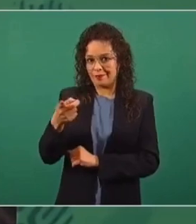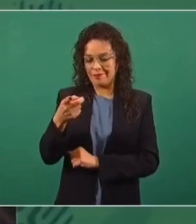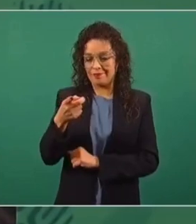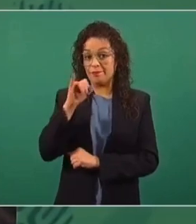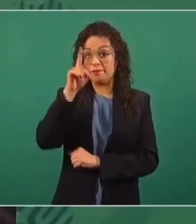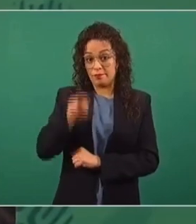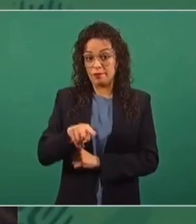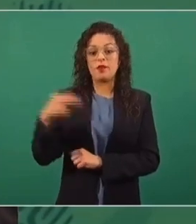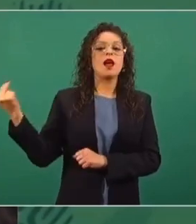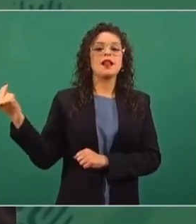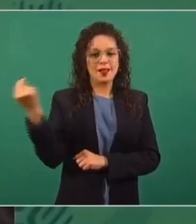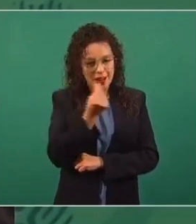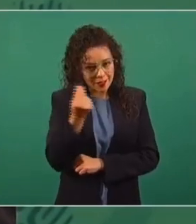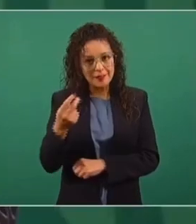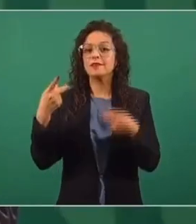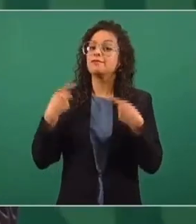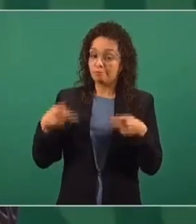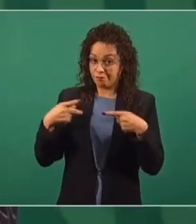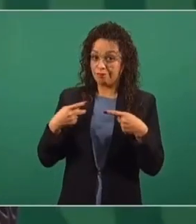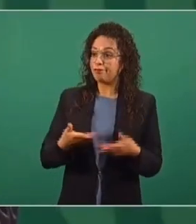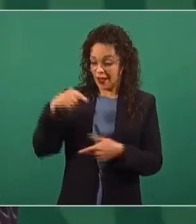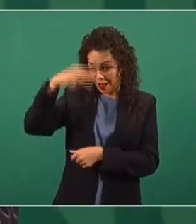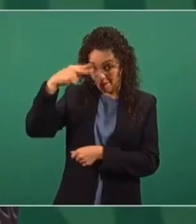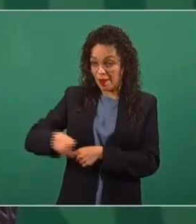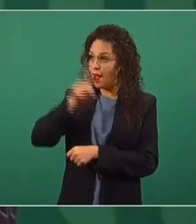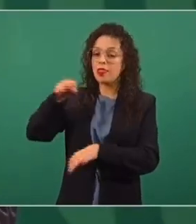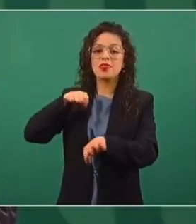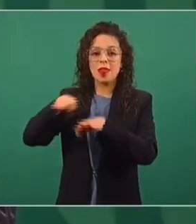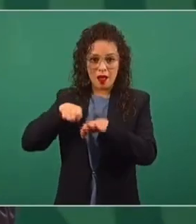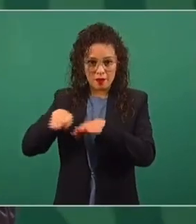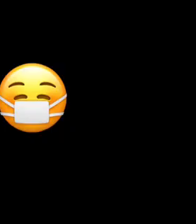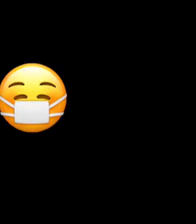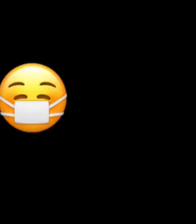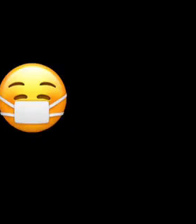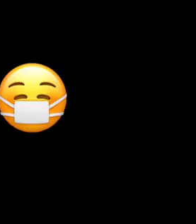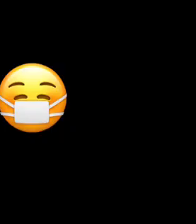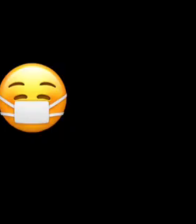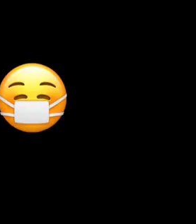que requiere la fuerza de trabajo de México y de Centroamérica.